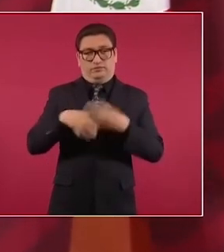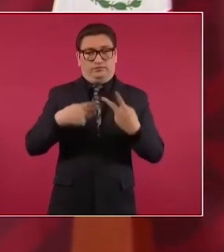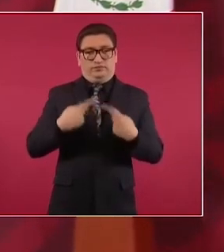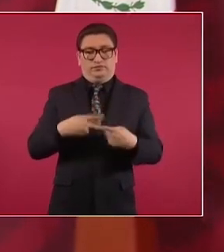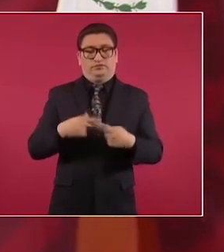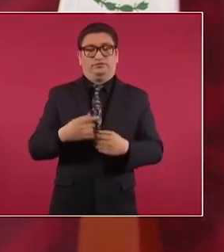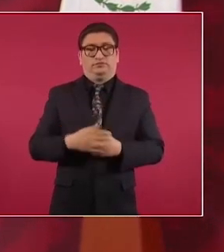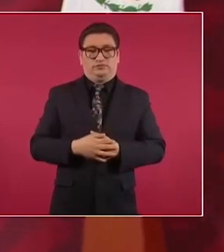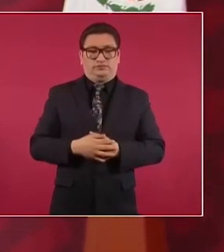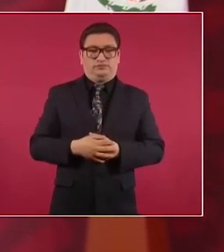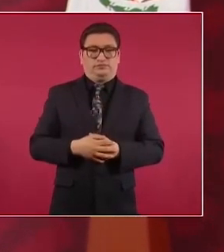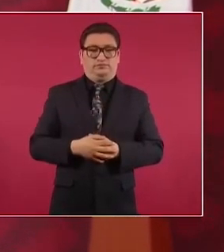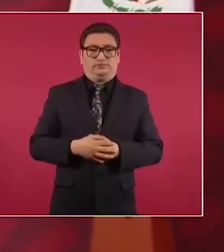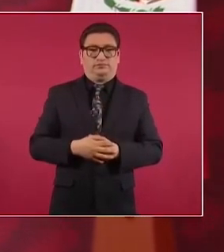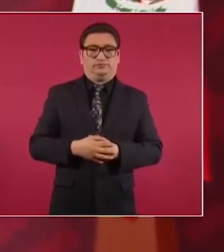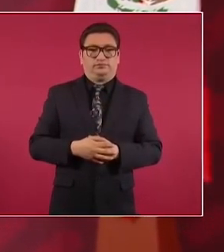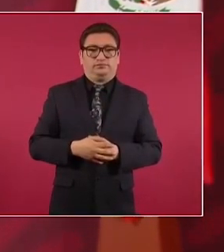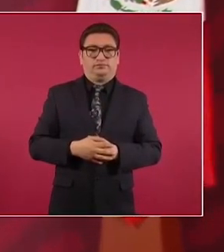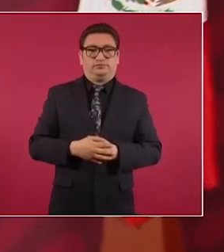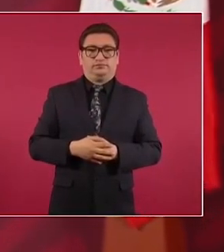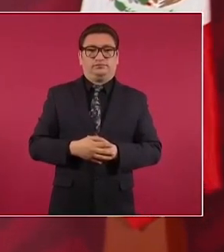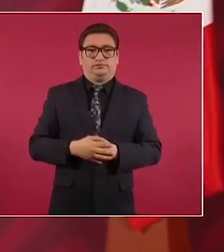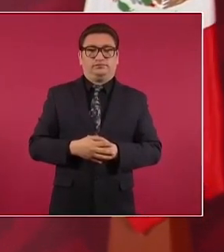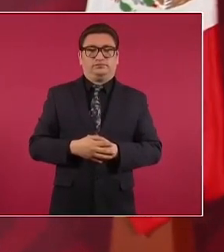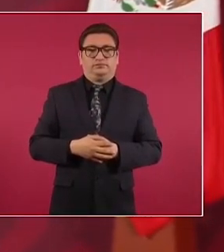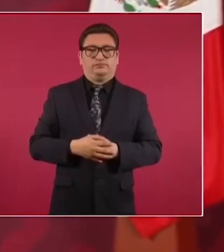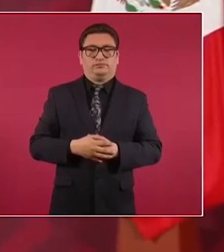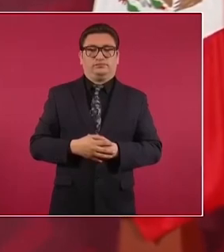no son casos